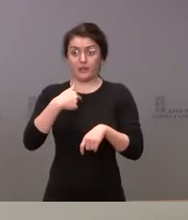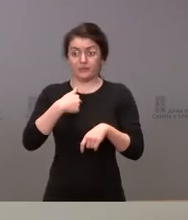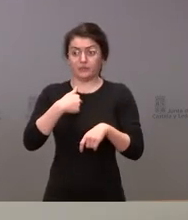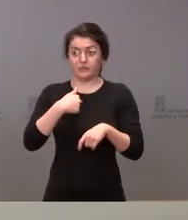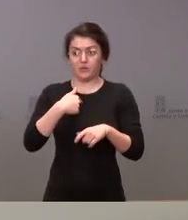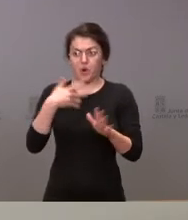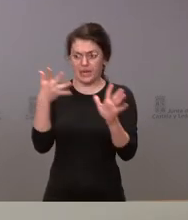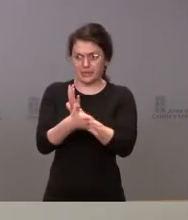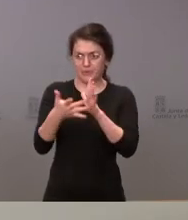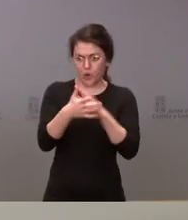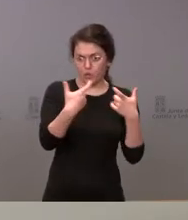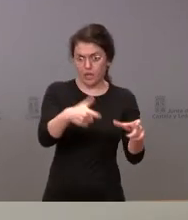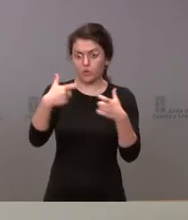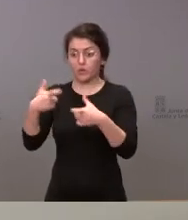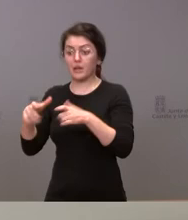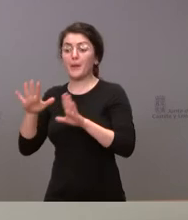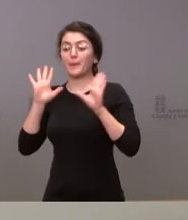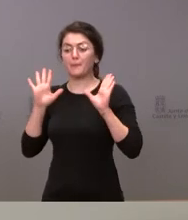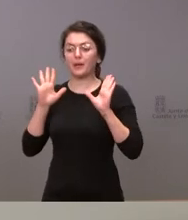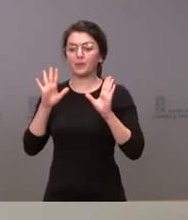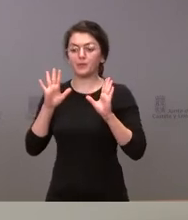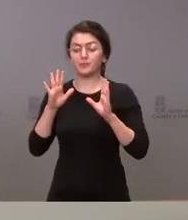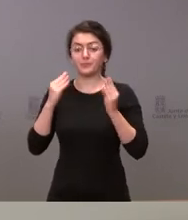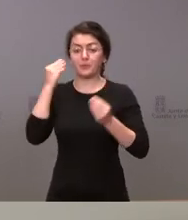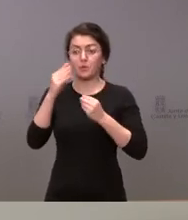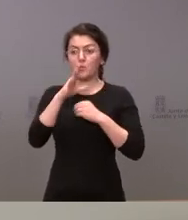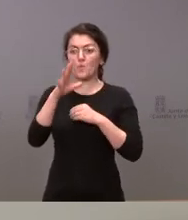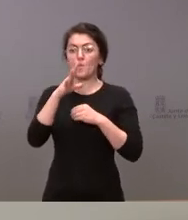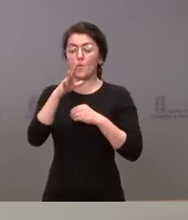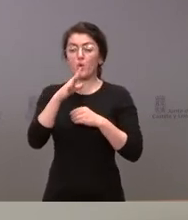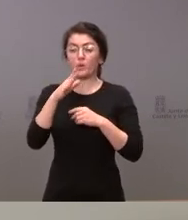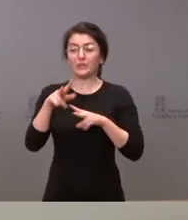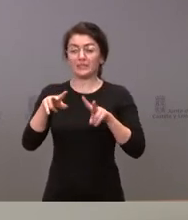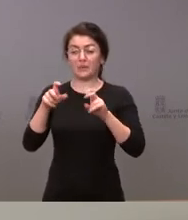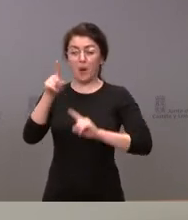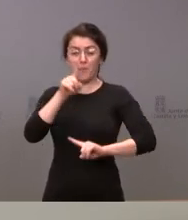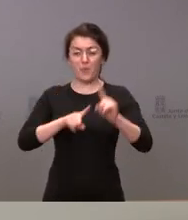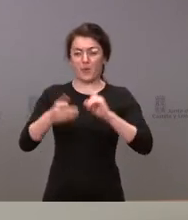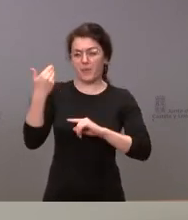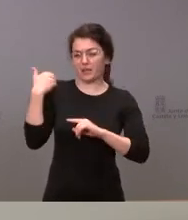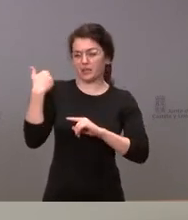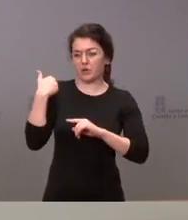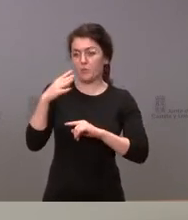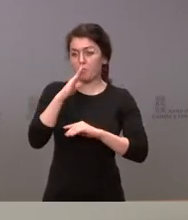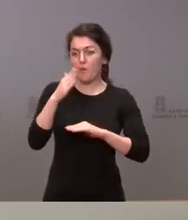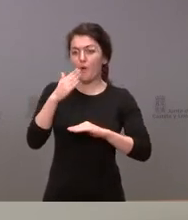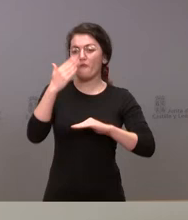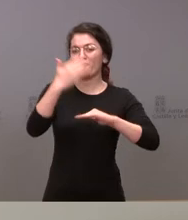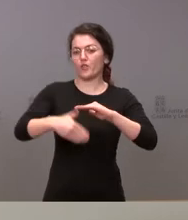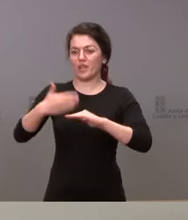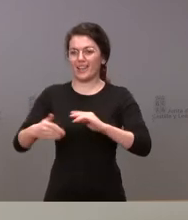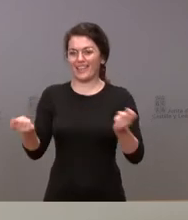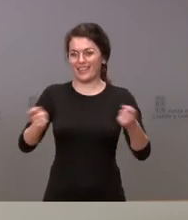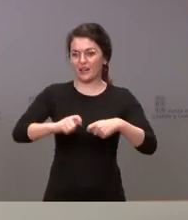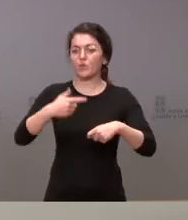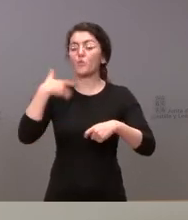recuerdo considerar de algún conflicto anterior que hemos tenido y de cierres de fronteras, uno de los más afectados era fundamentalmente el de las exportaciones